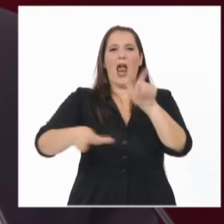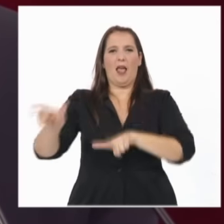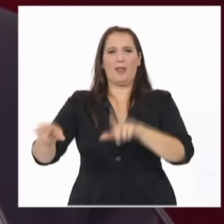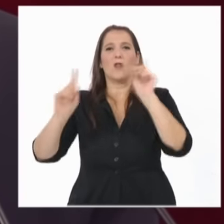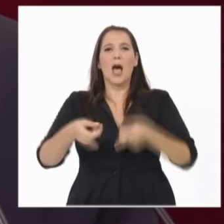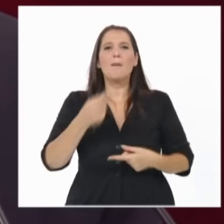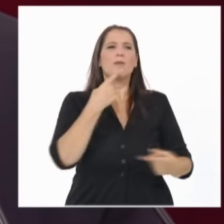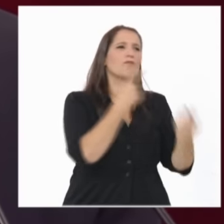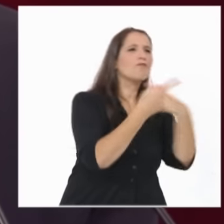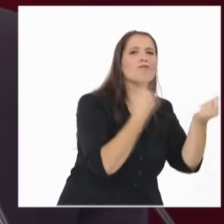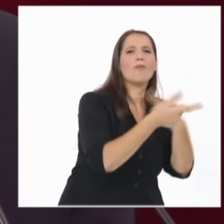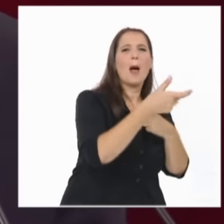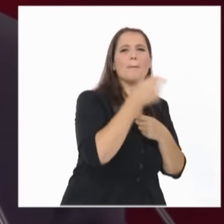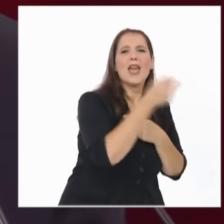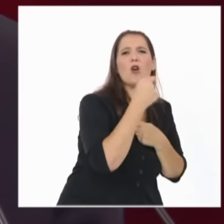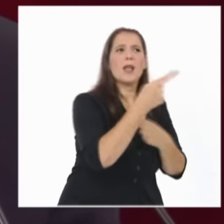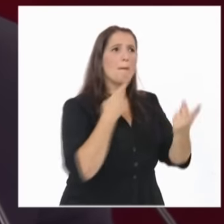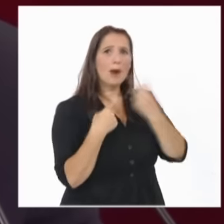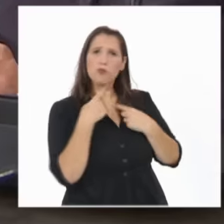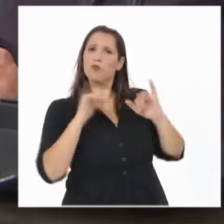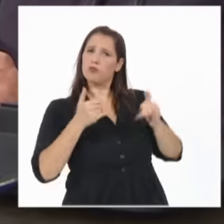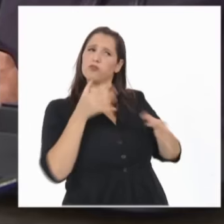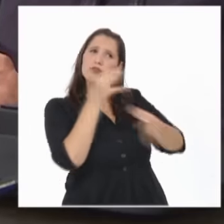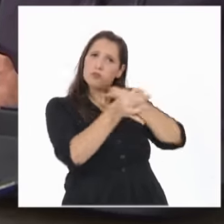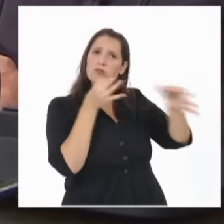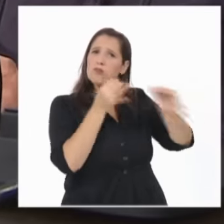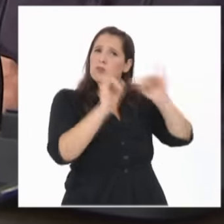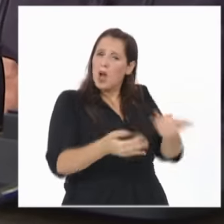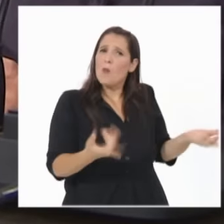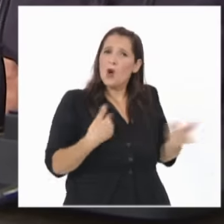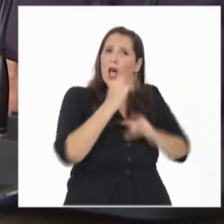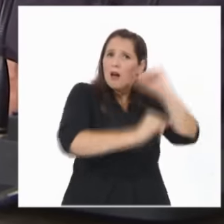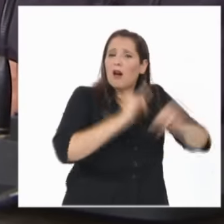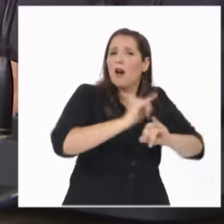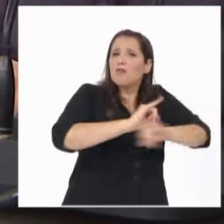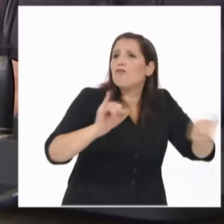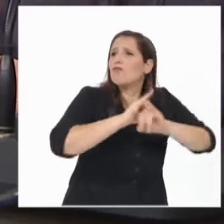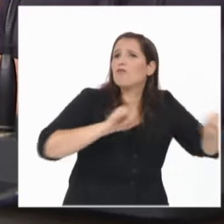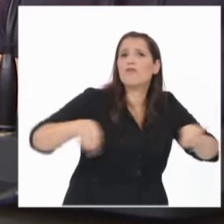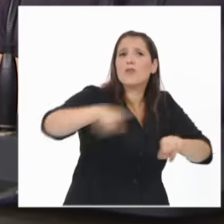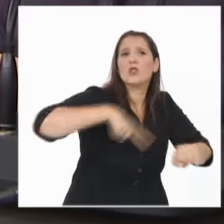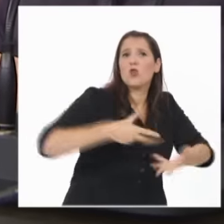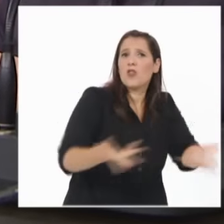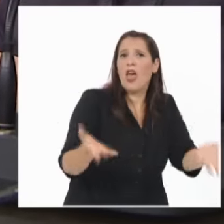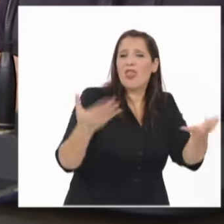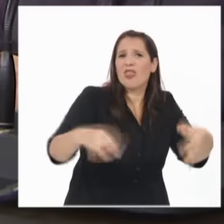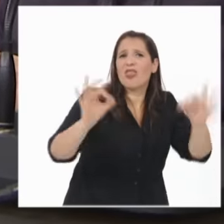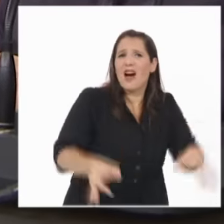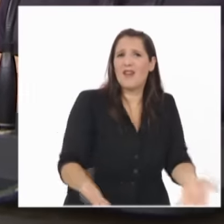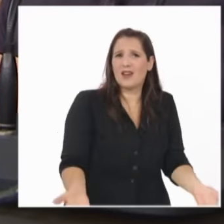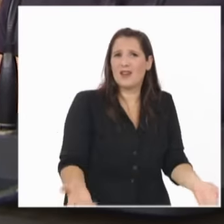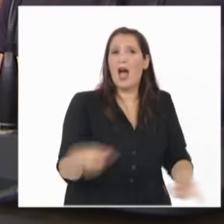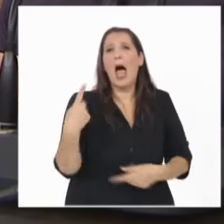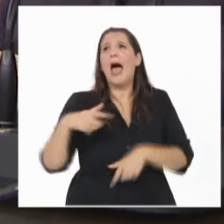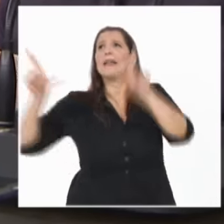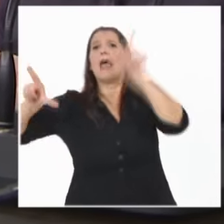y respondemos a las preguntas para rendir cuentas a la sociedad. Dejamos de hacer de